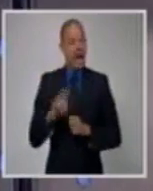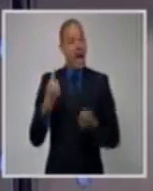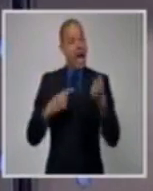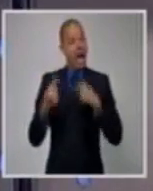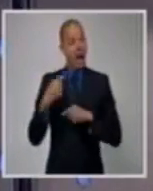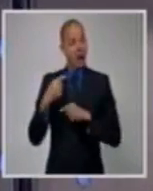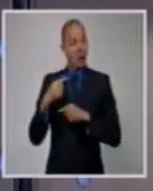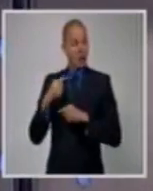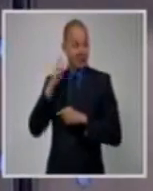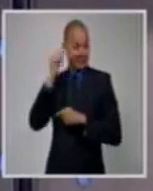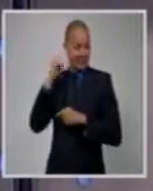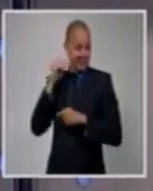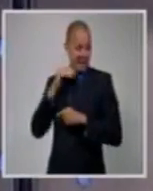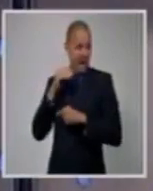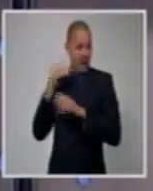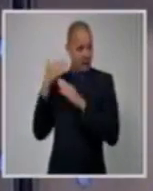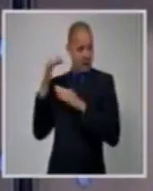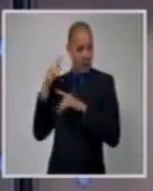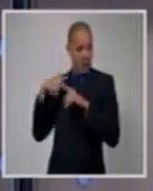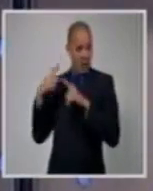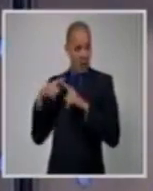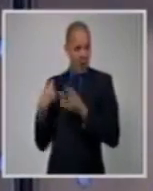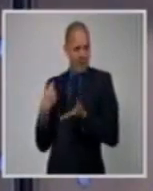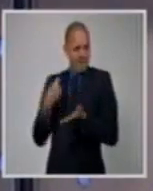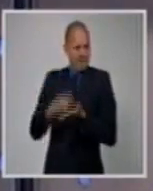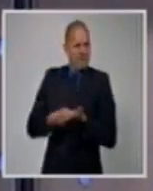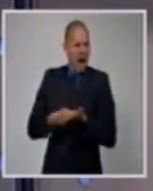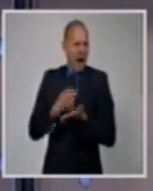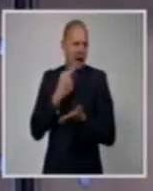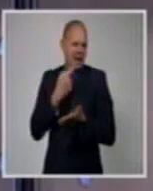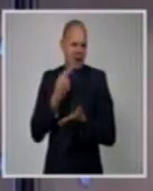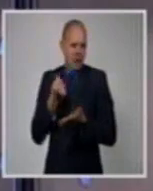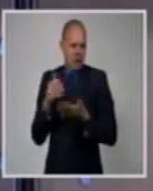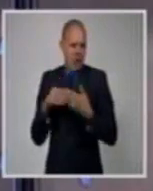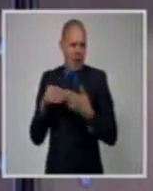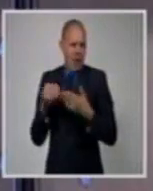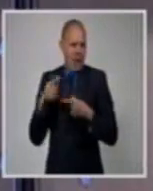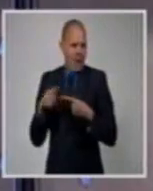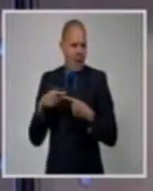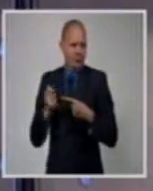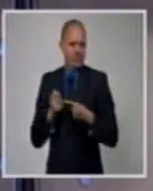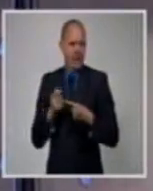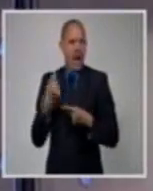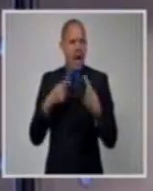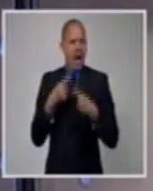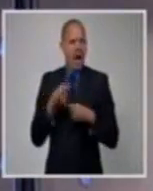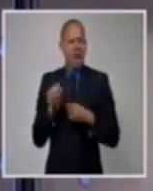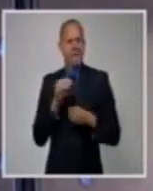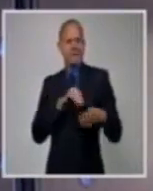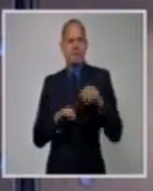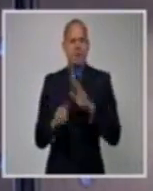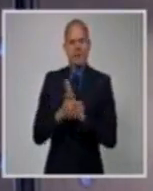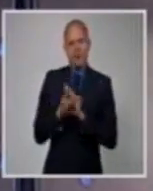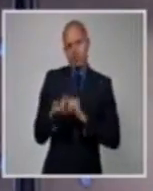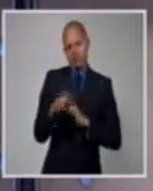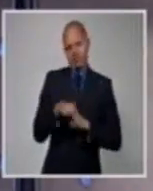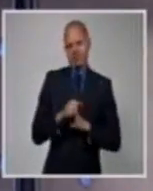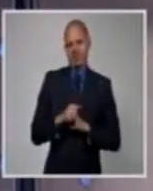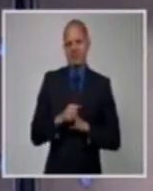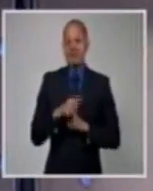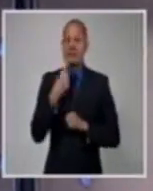con una agenda que tenía claros fines políticos, que se mezclaron, se confundieron con los propósitos